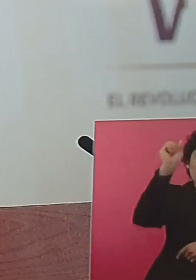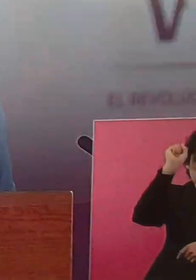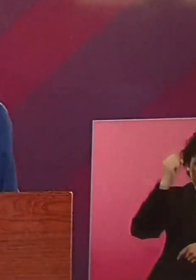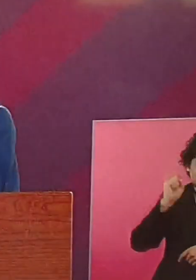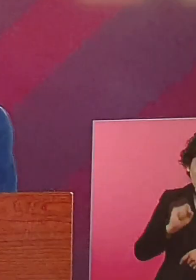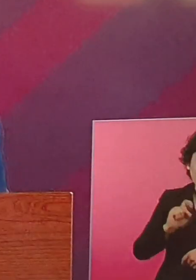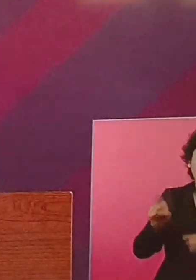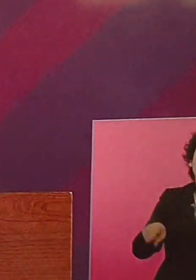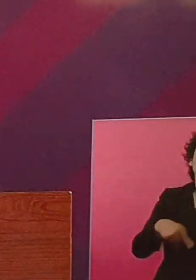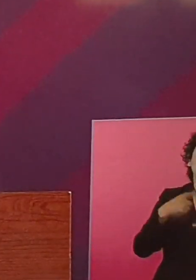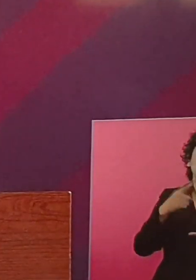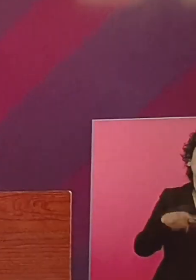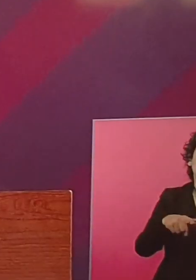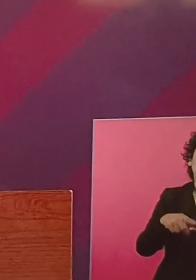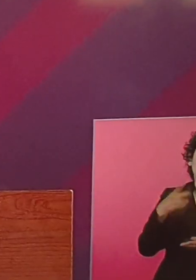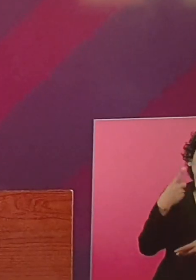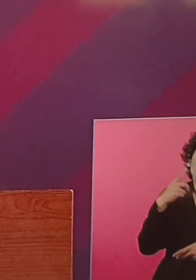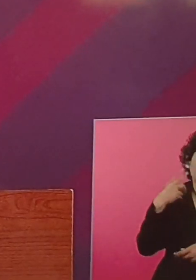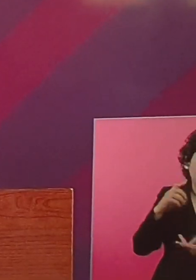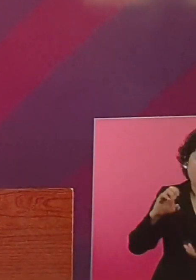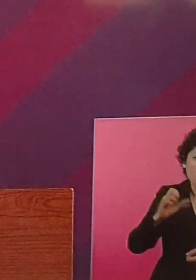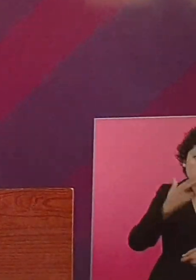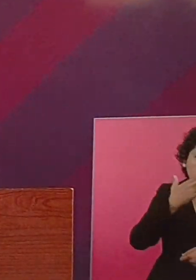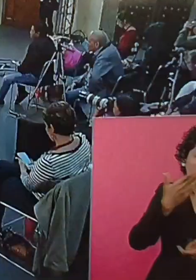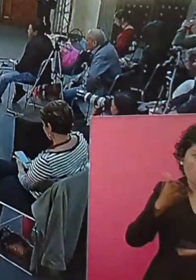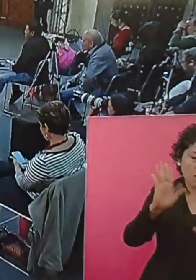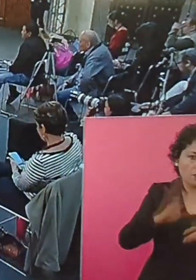Durango, de Chihuahua.